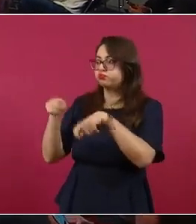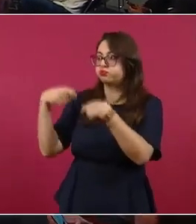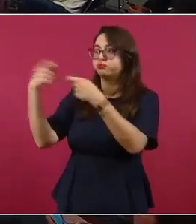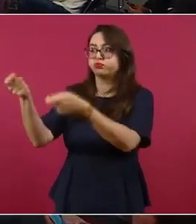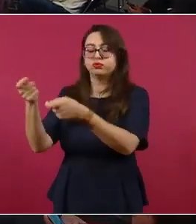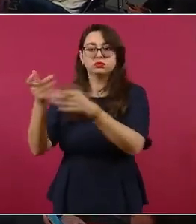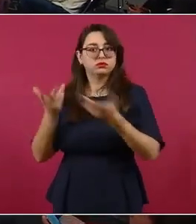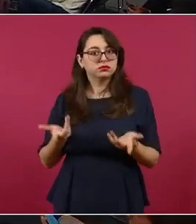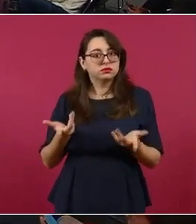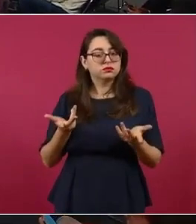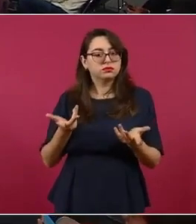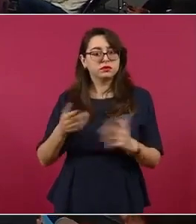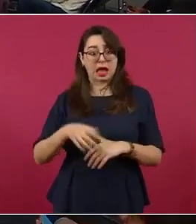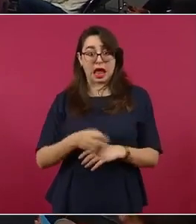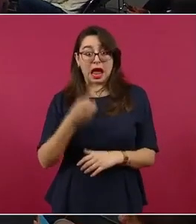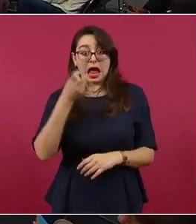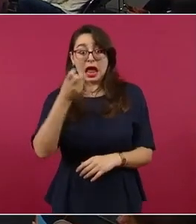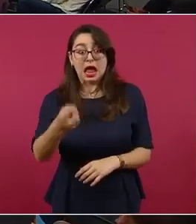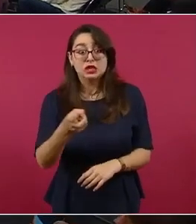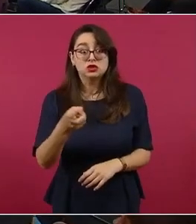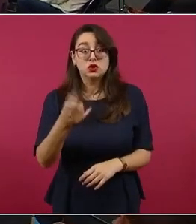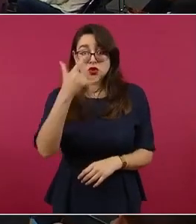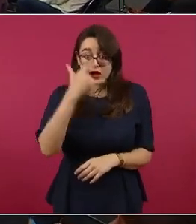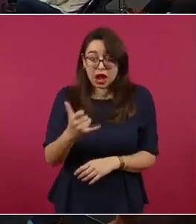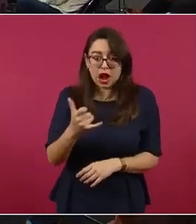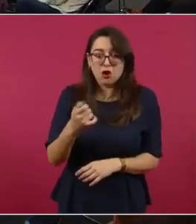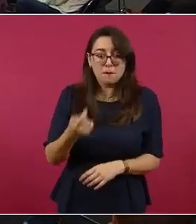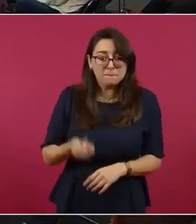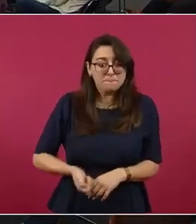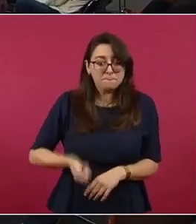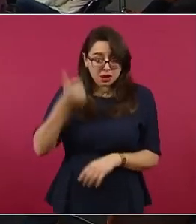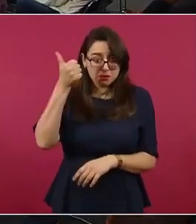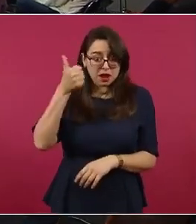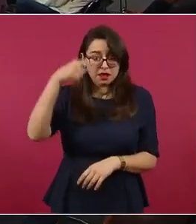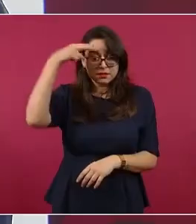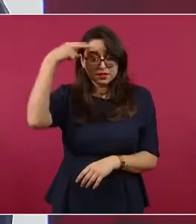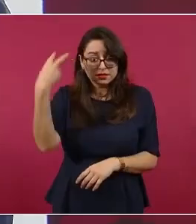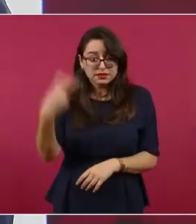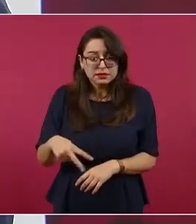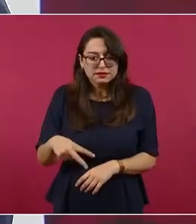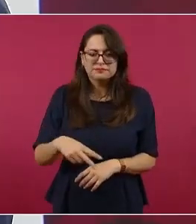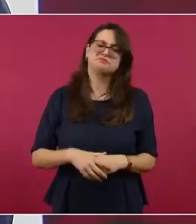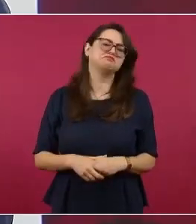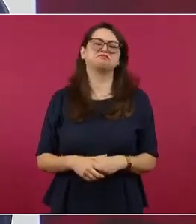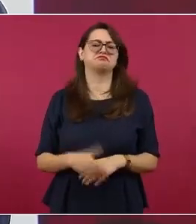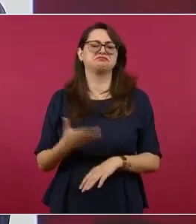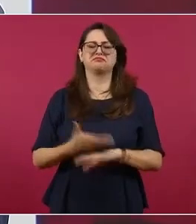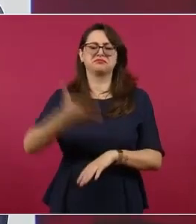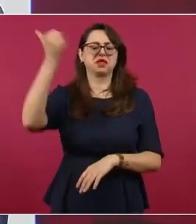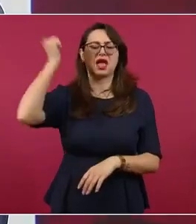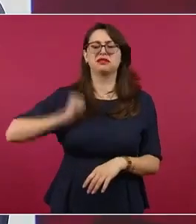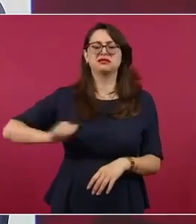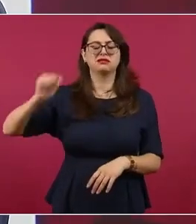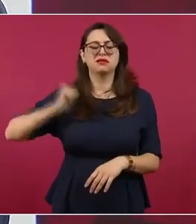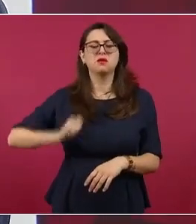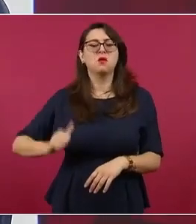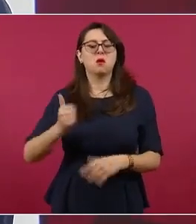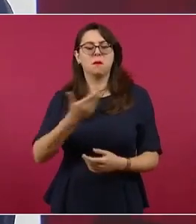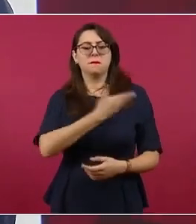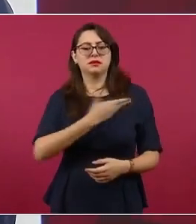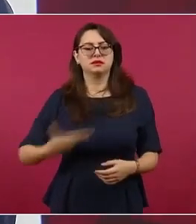Pues no. En la época del presidente Juárez y del presidente Lerdo